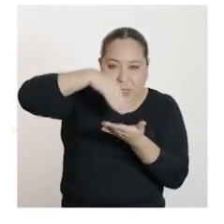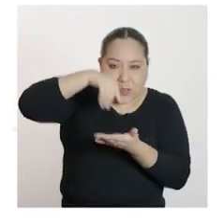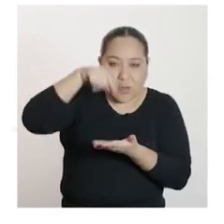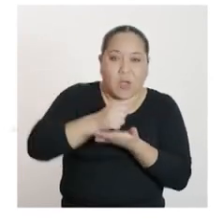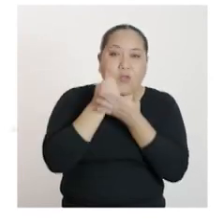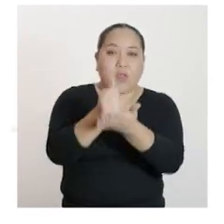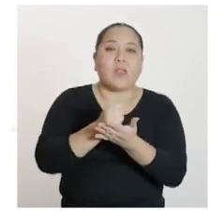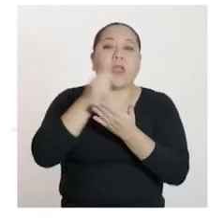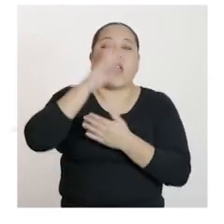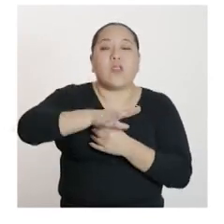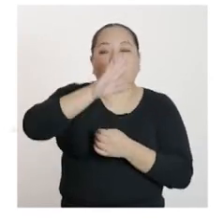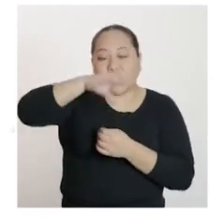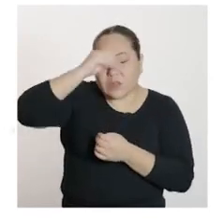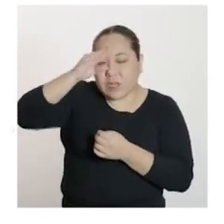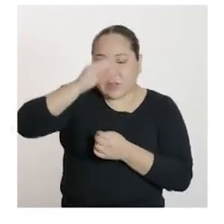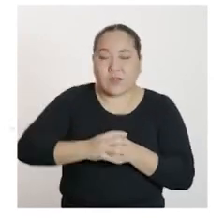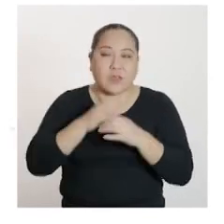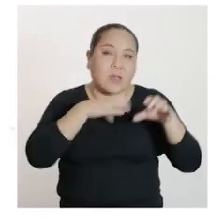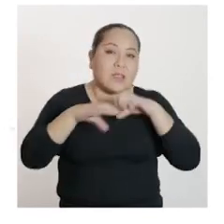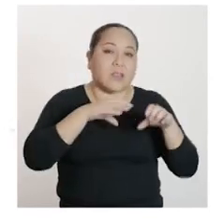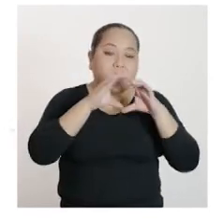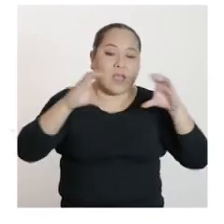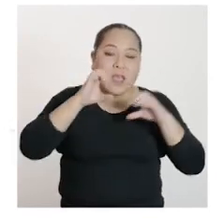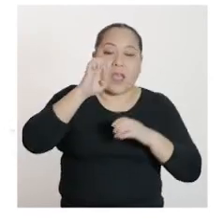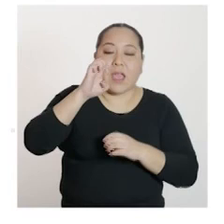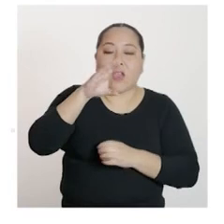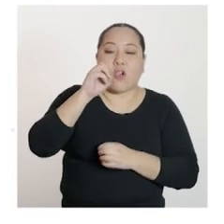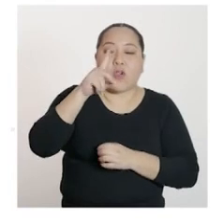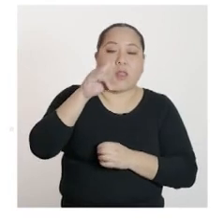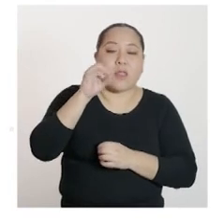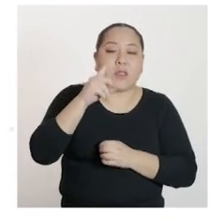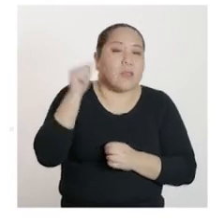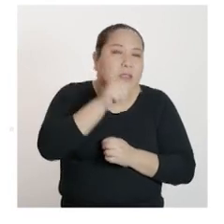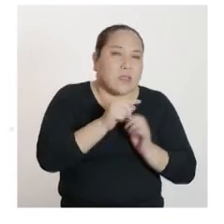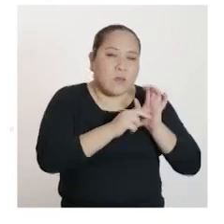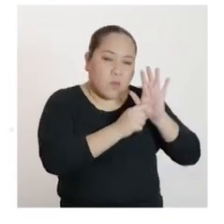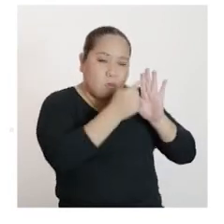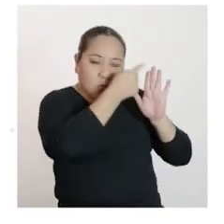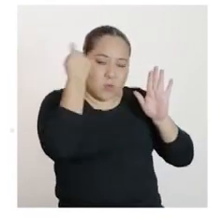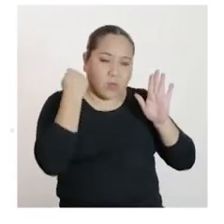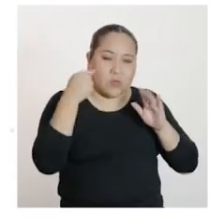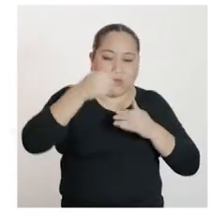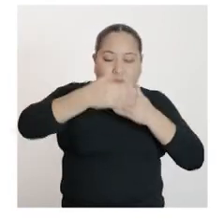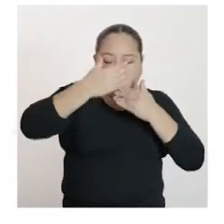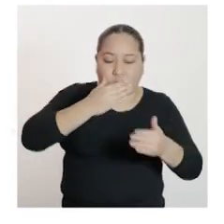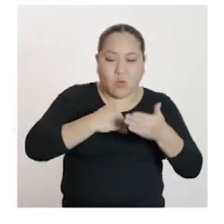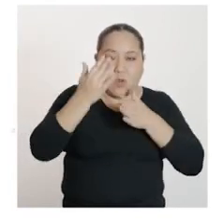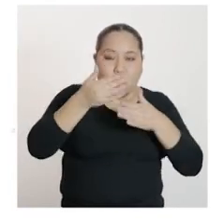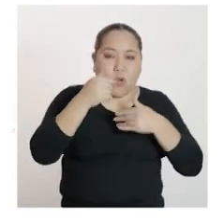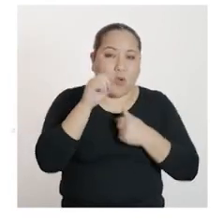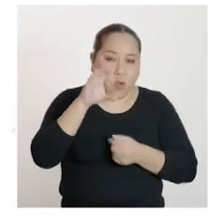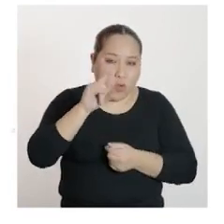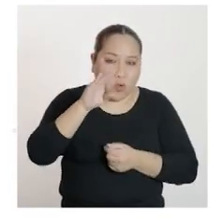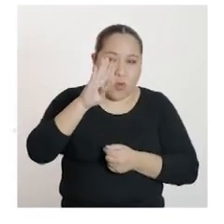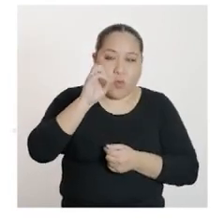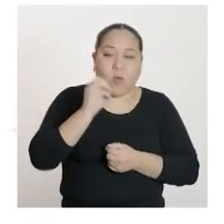a fabricar su ecoladrillo con volumen máximo. Bueno, profesora, ¿este molde del centro es un cubo? No, porque si bien